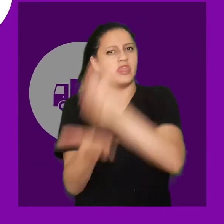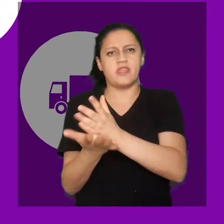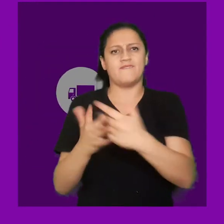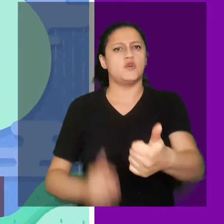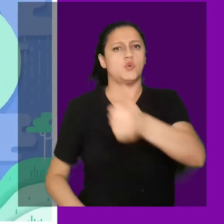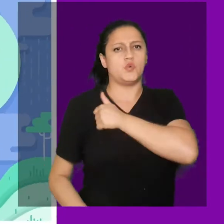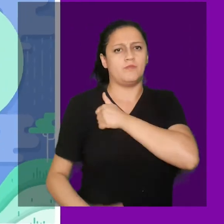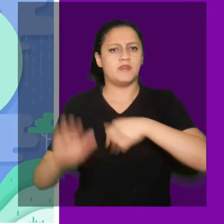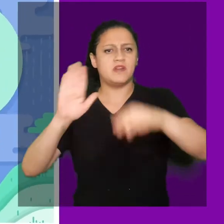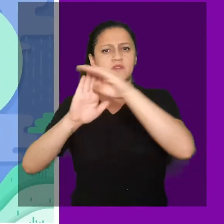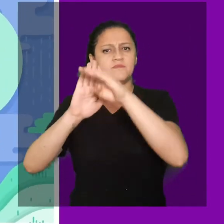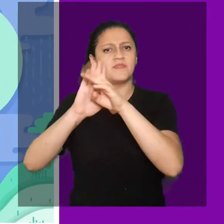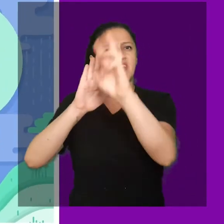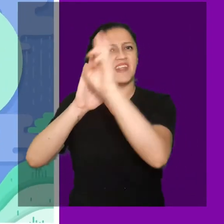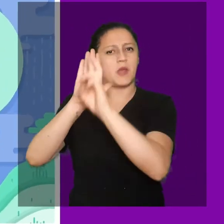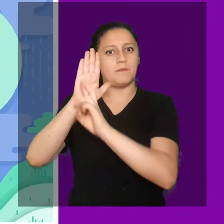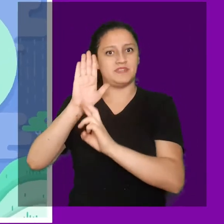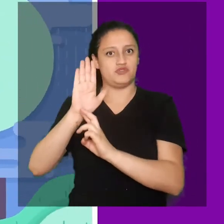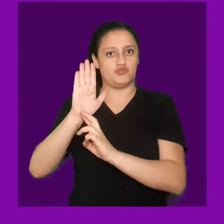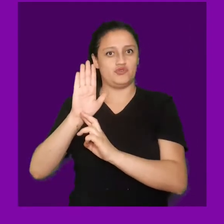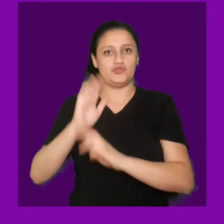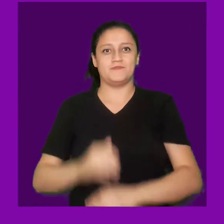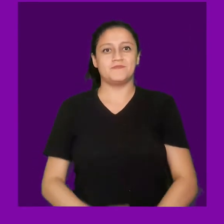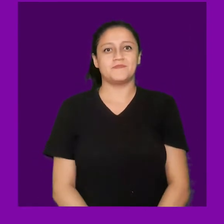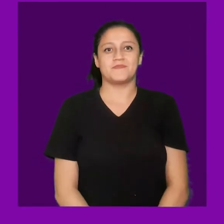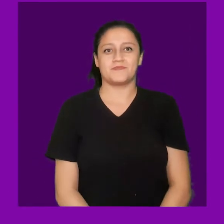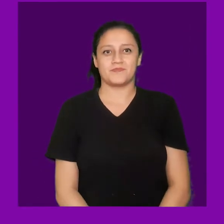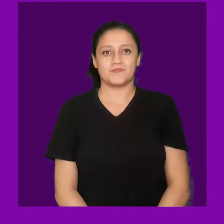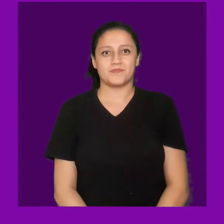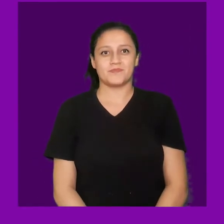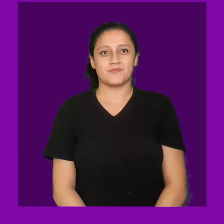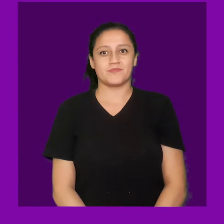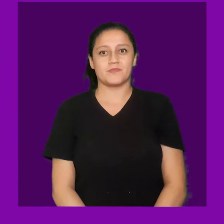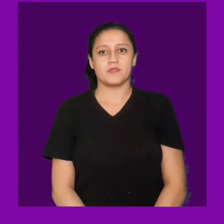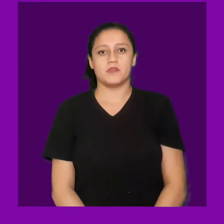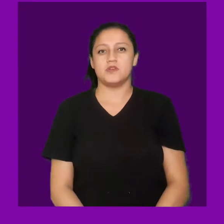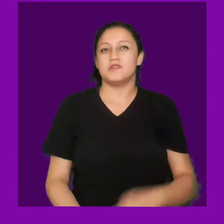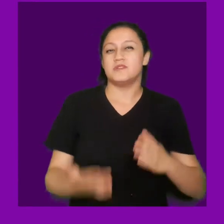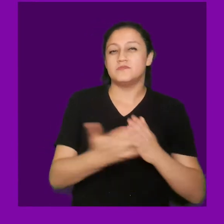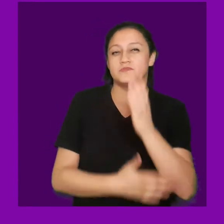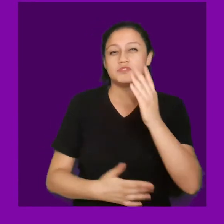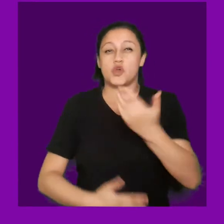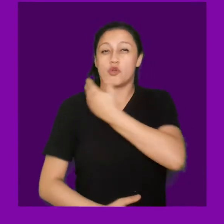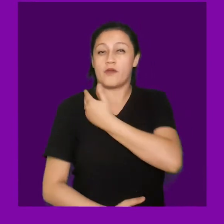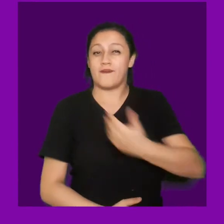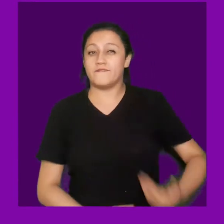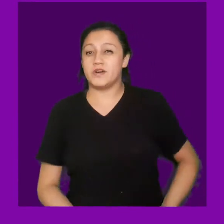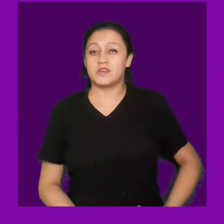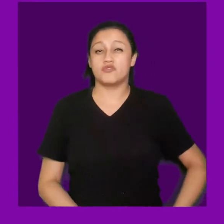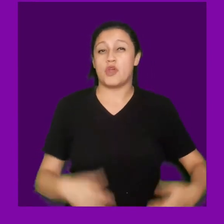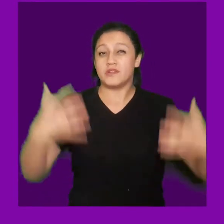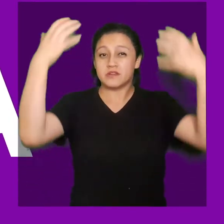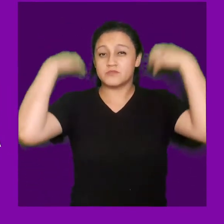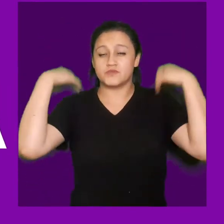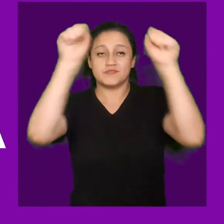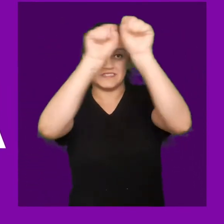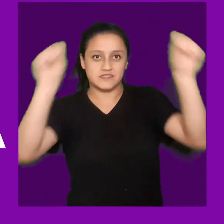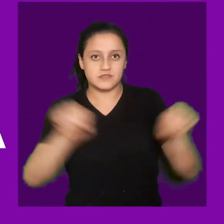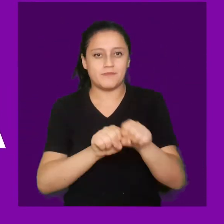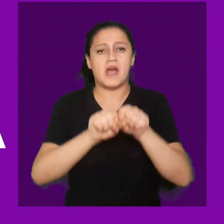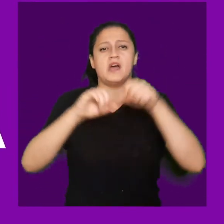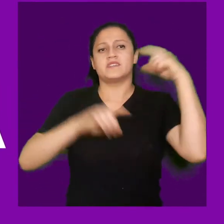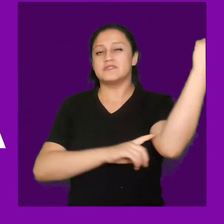labores, debe someterse a este instrumento y cumplir con ciertos criterios. Desde que comenzó a operar el